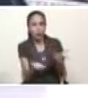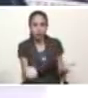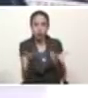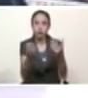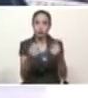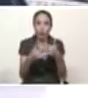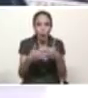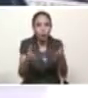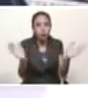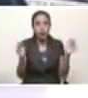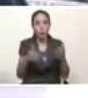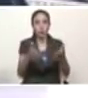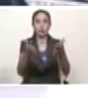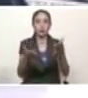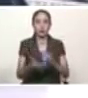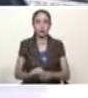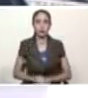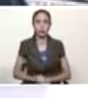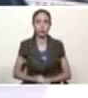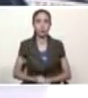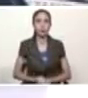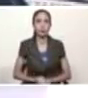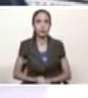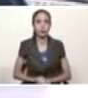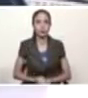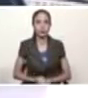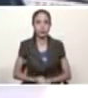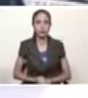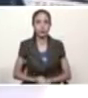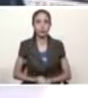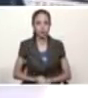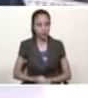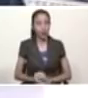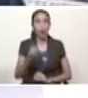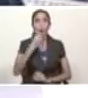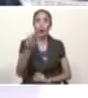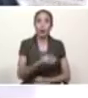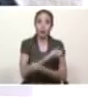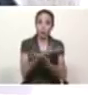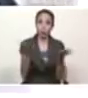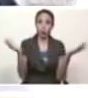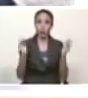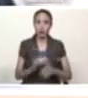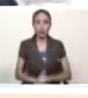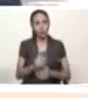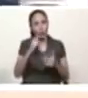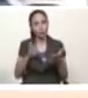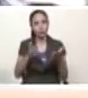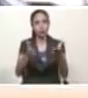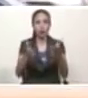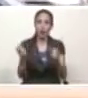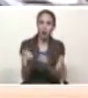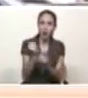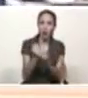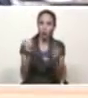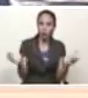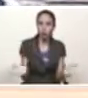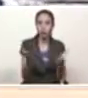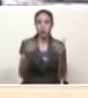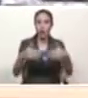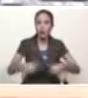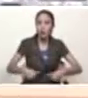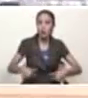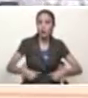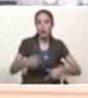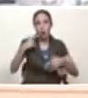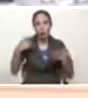abra camino al futuro al cual tenemos derecho buenas tardes Venezuela sigamos ese rumbo de trabajo trabajo perseverancia